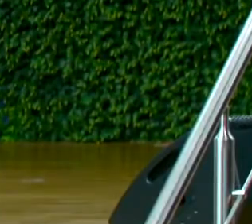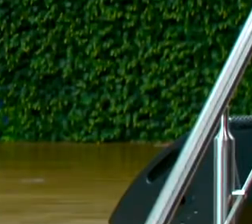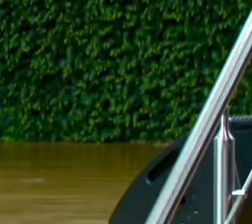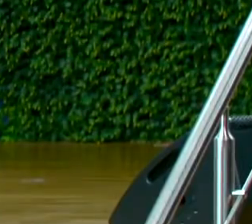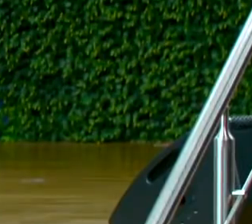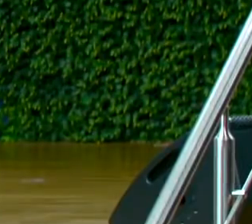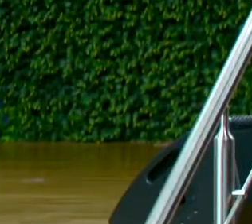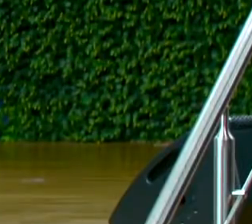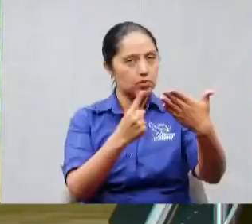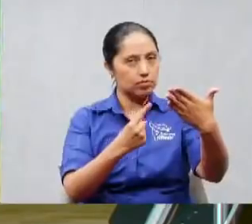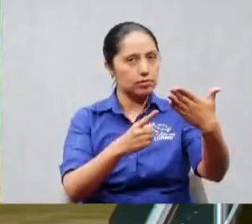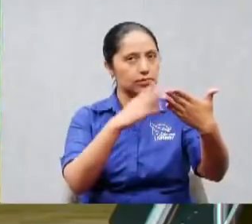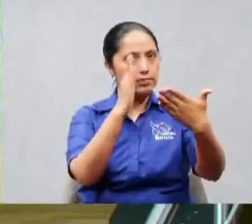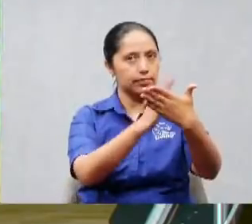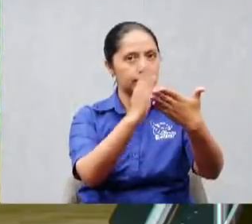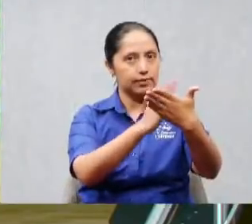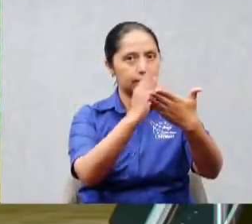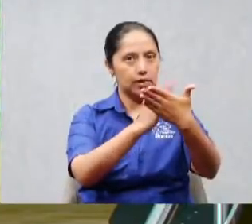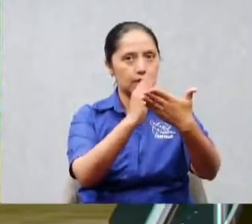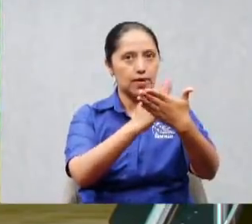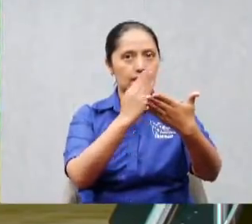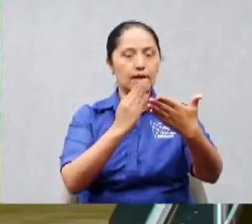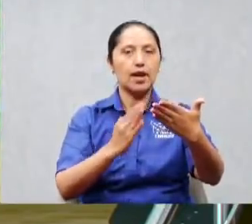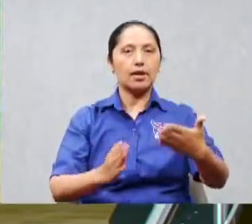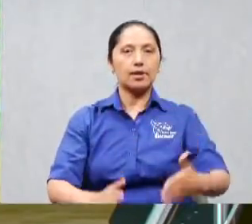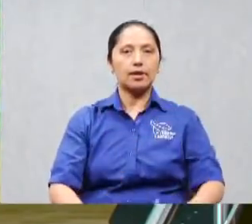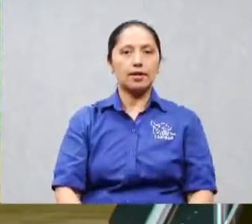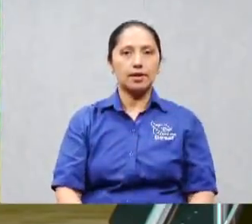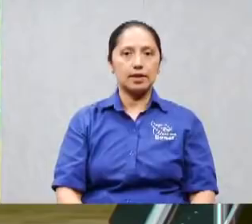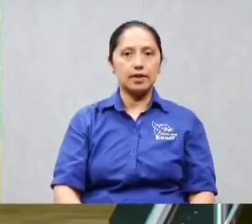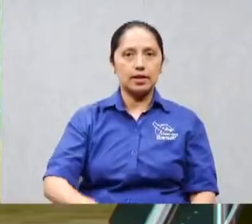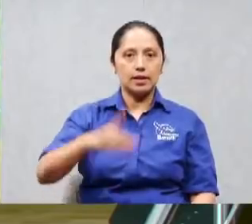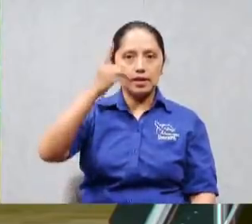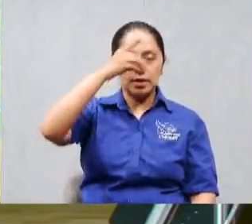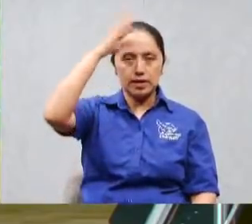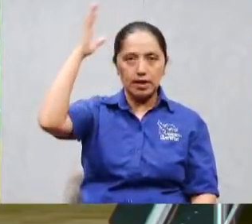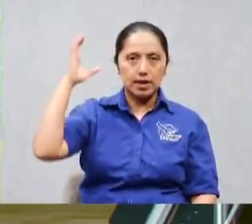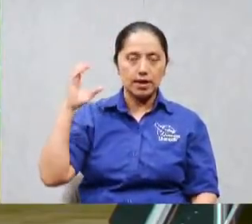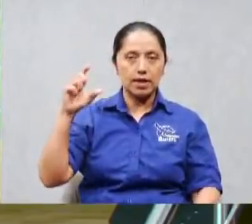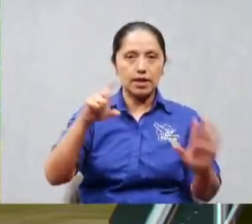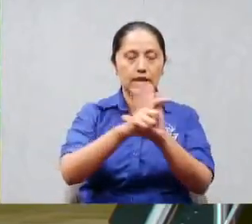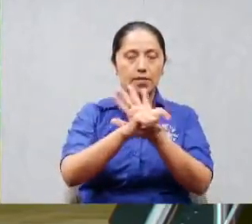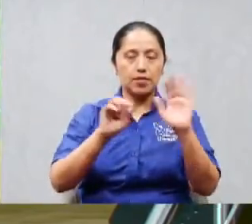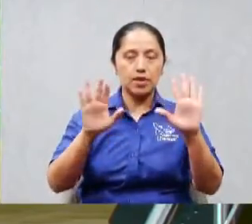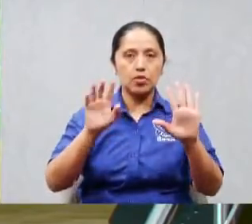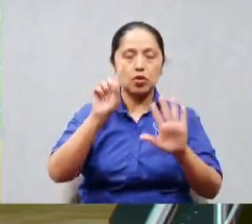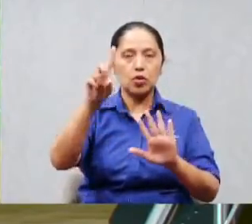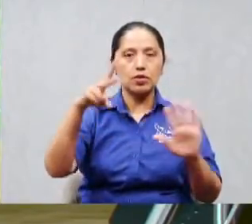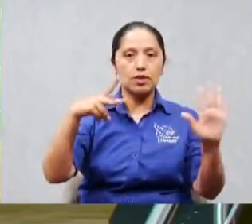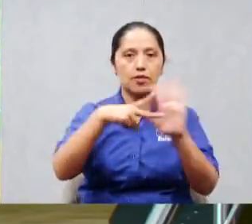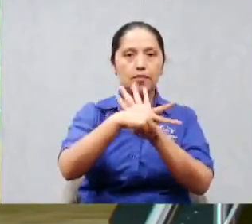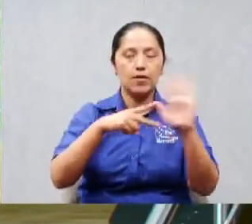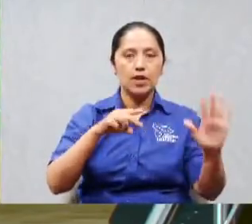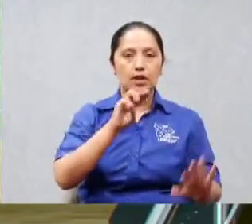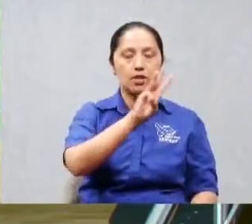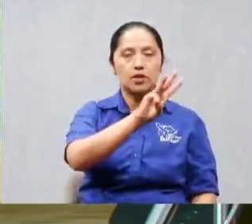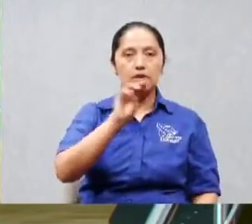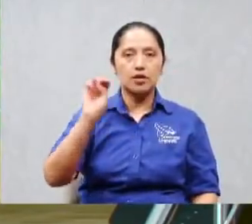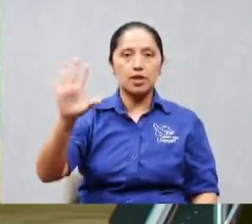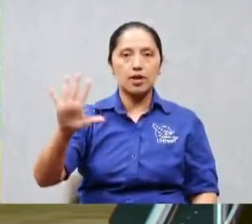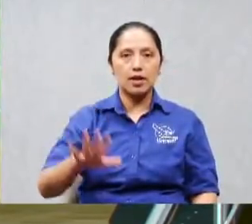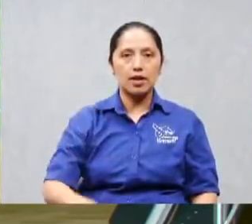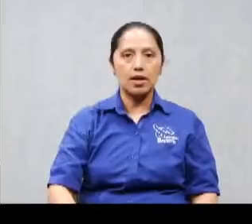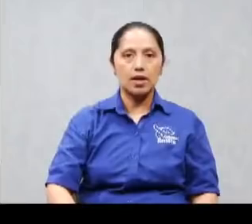aquí vamos a ver donde estás que no te lo Daniel capítulo 11 versículo 35 mire también algunos de los